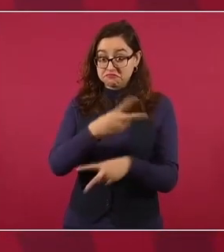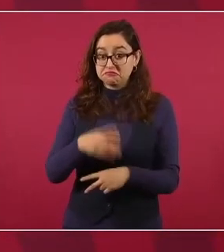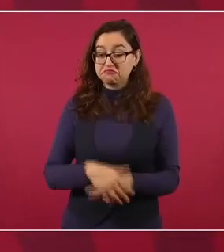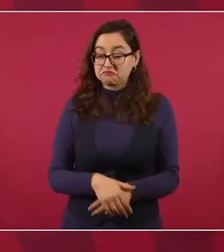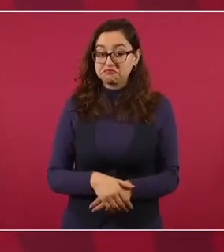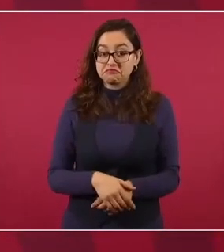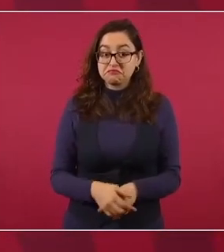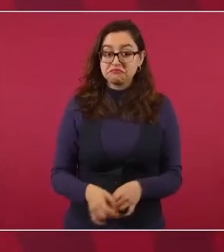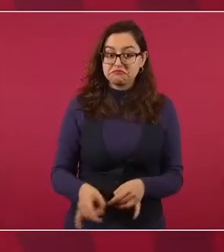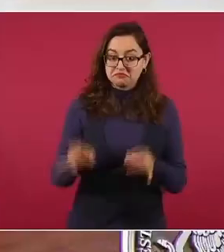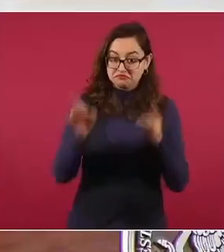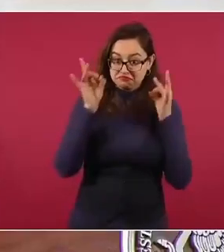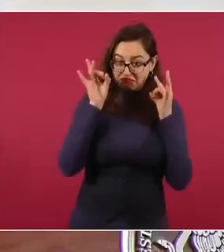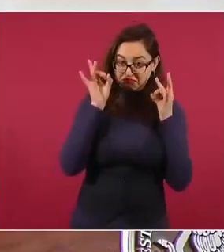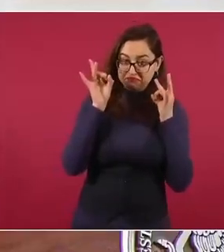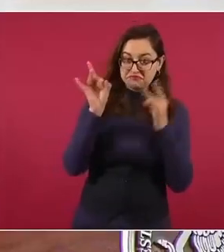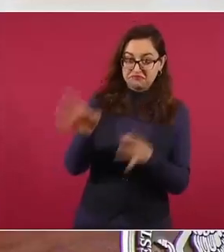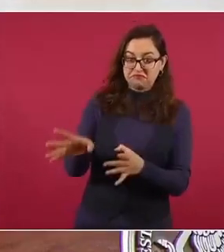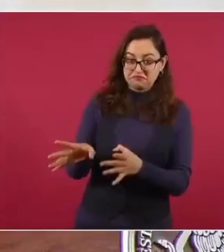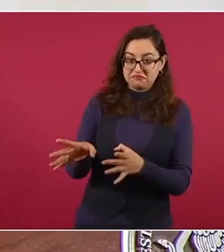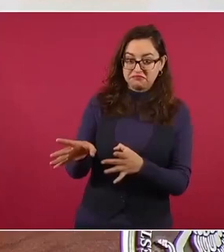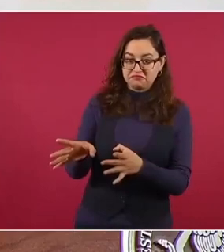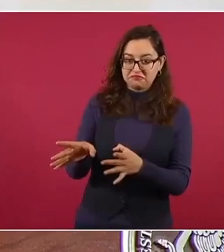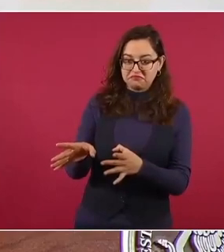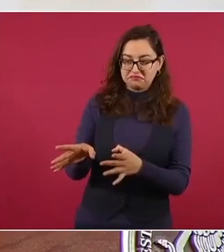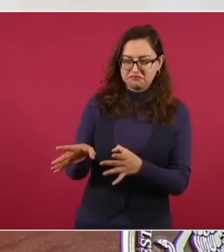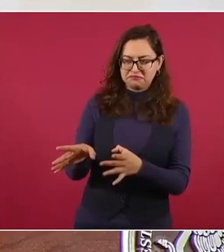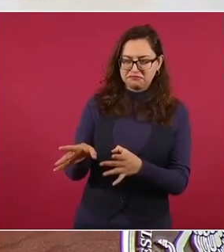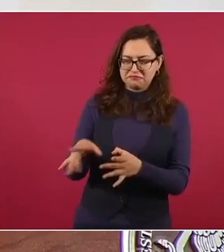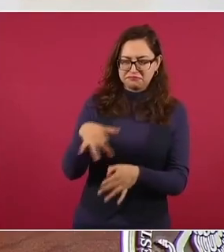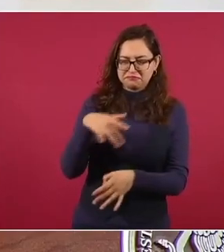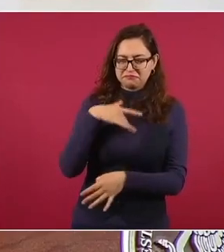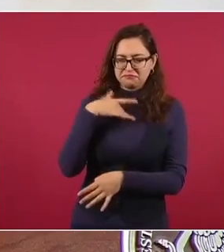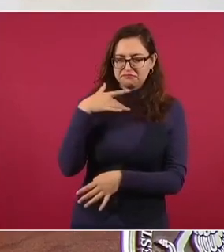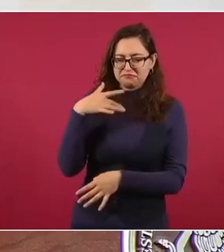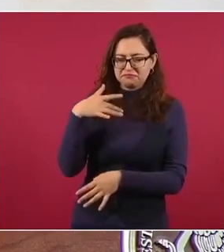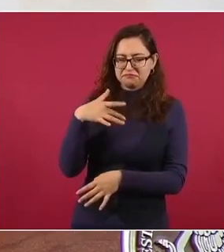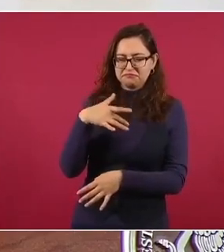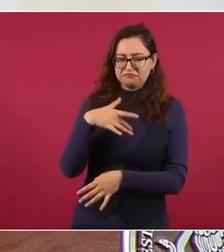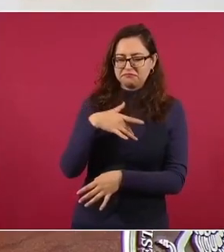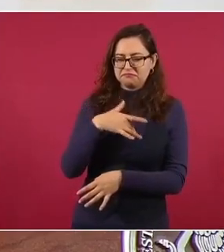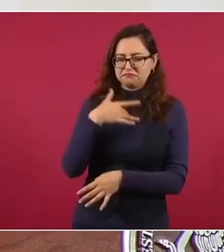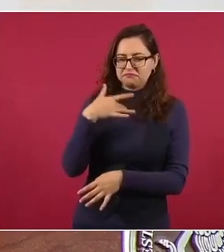Huerta, pero desde que lo vence se empieza a hablar de que